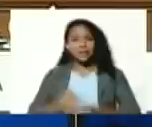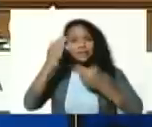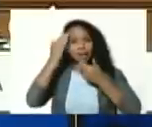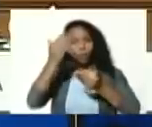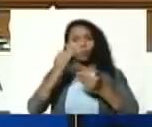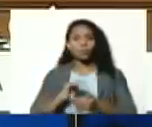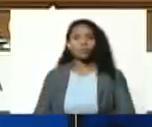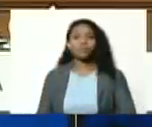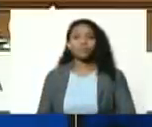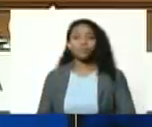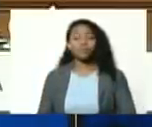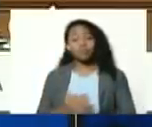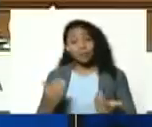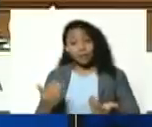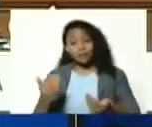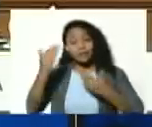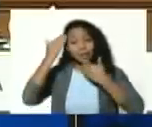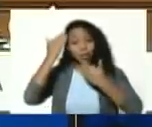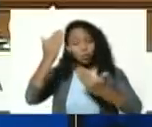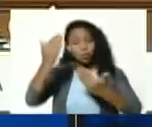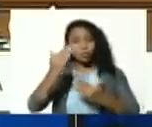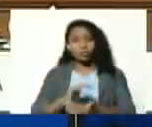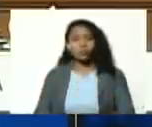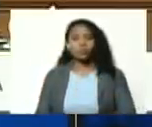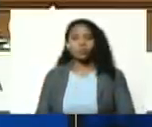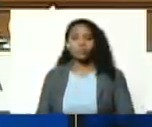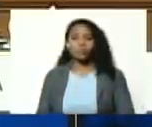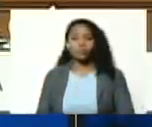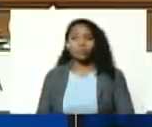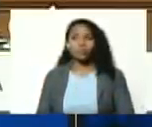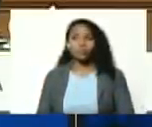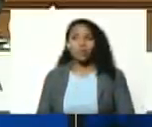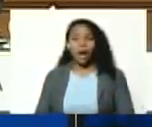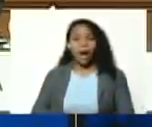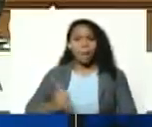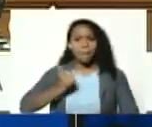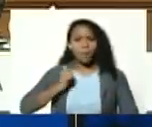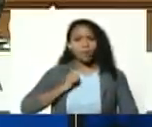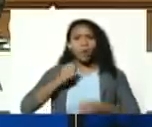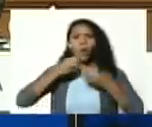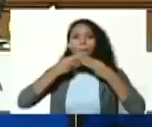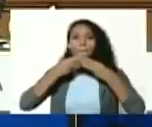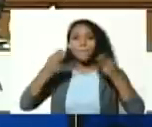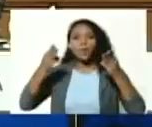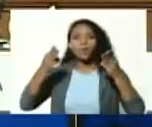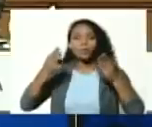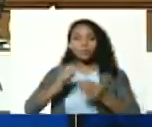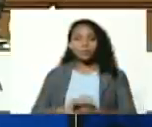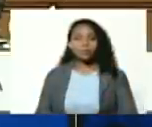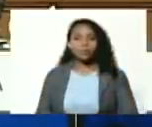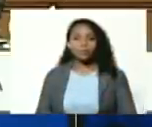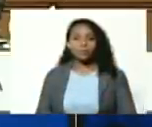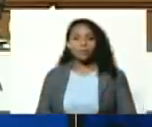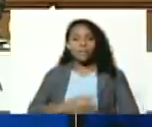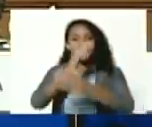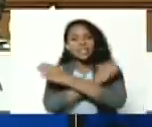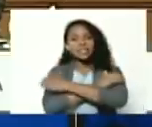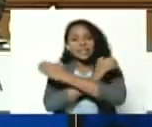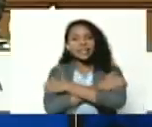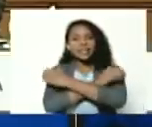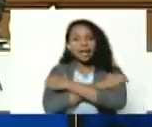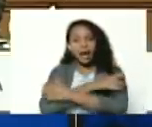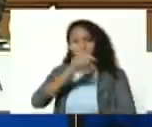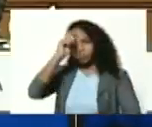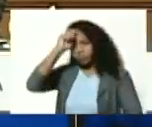y saludo y aprovecho públicamente para felicitar y